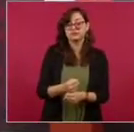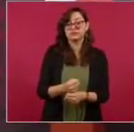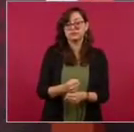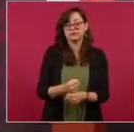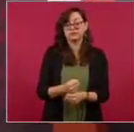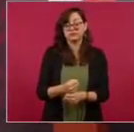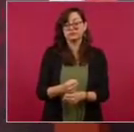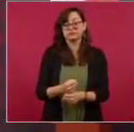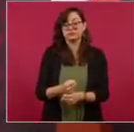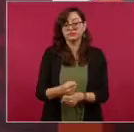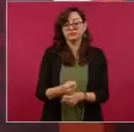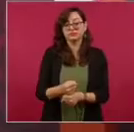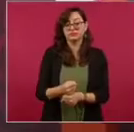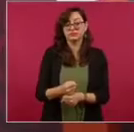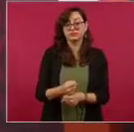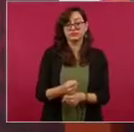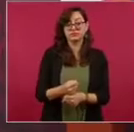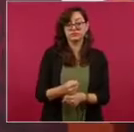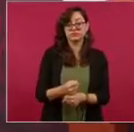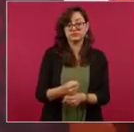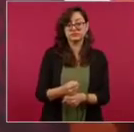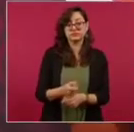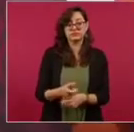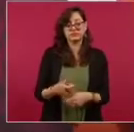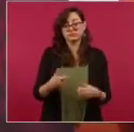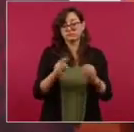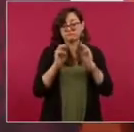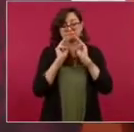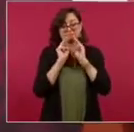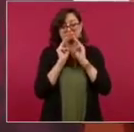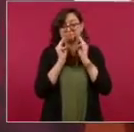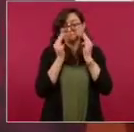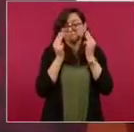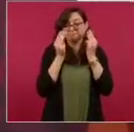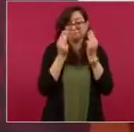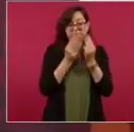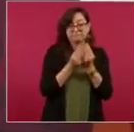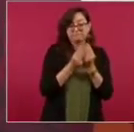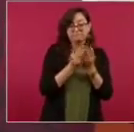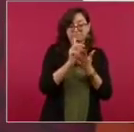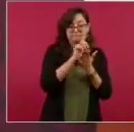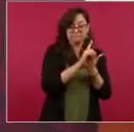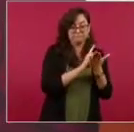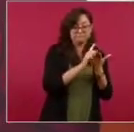pandilla de rufianes.